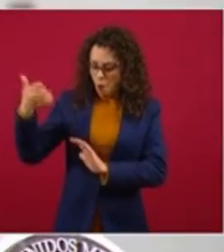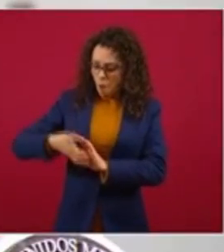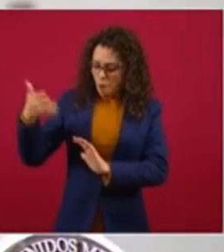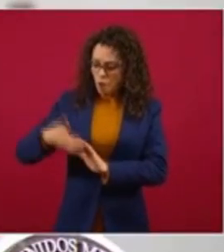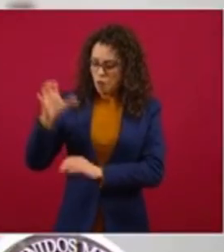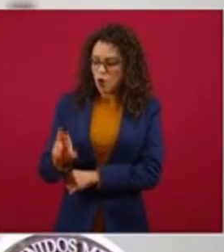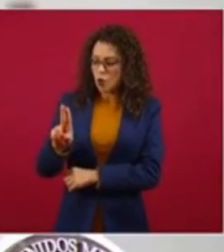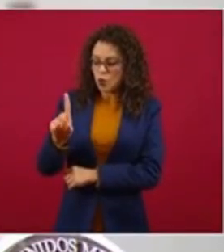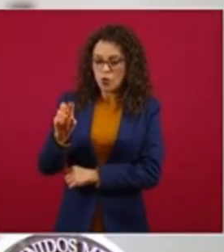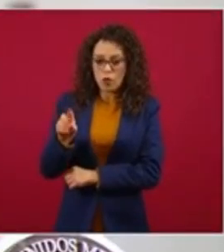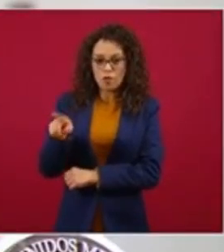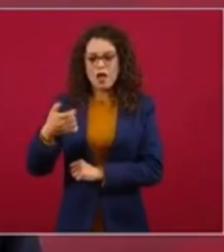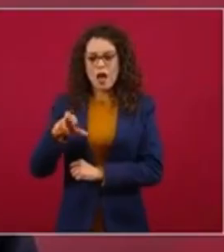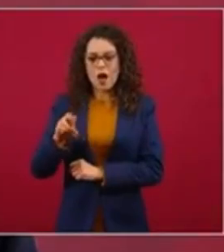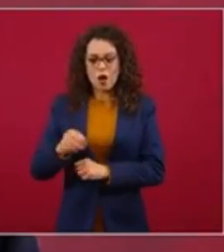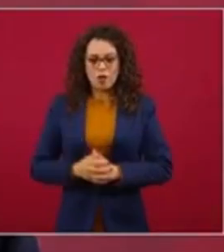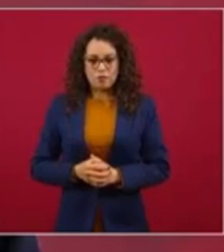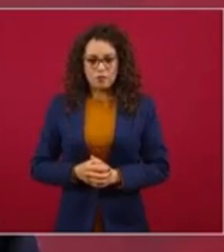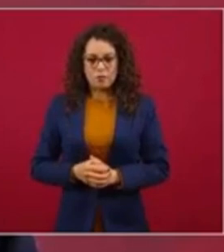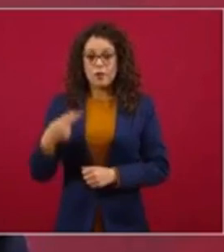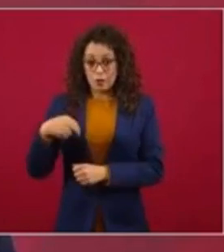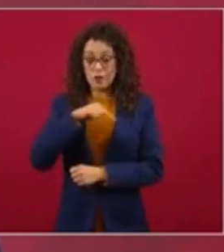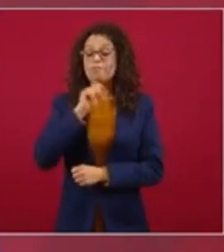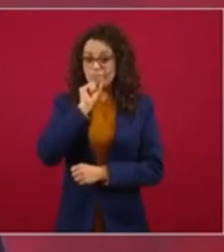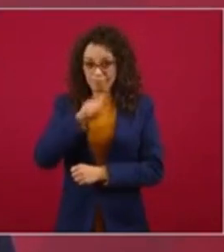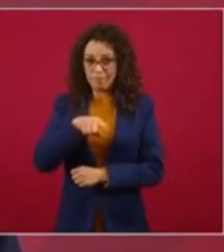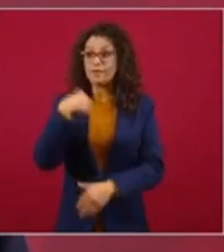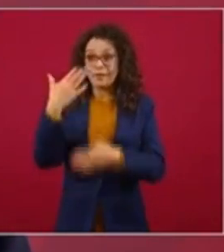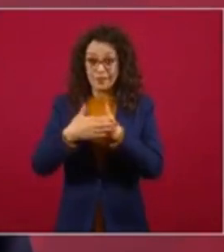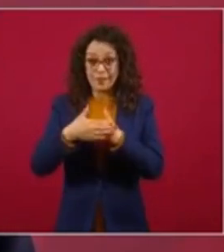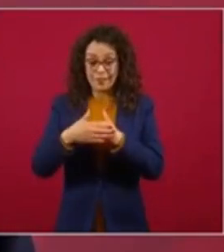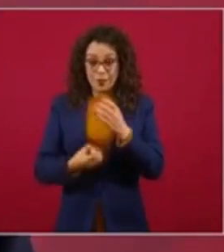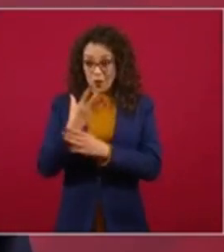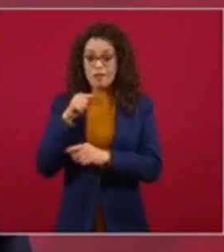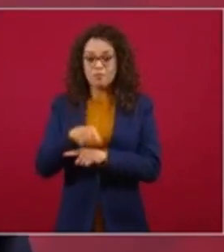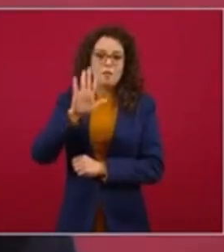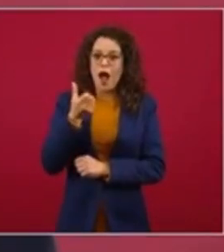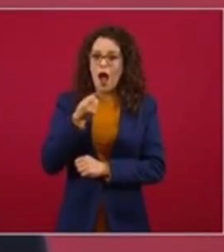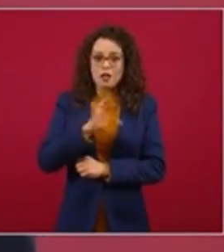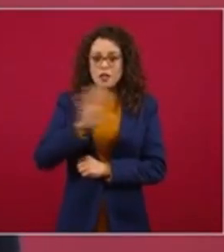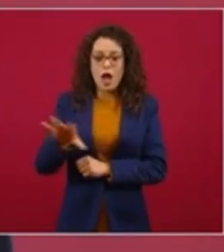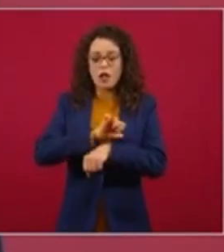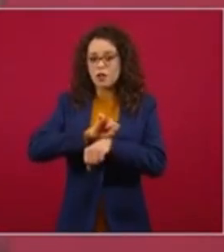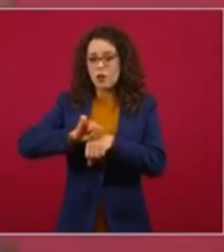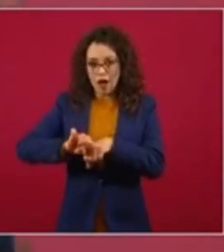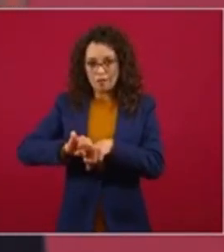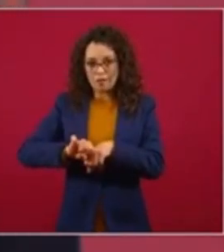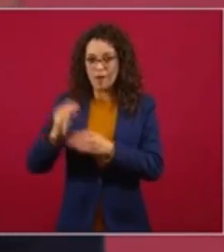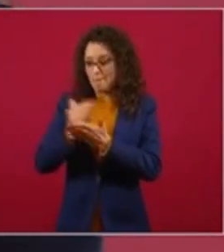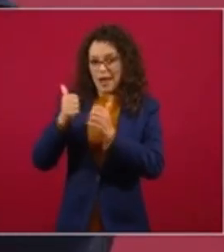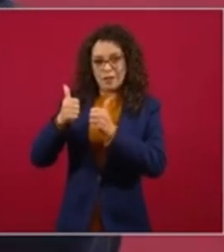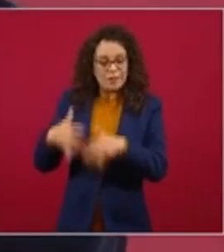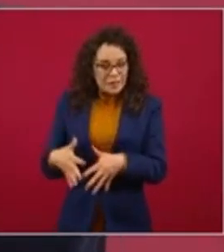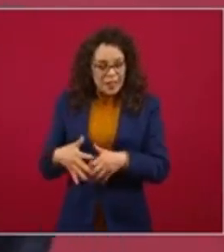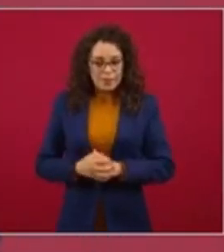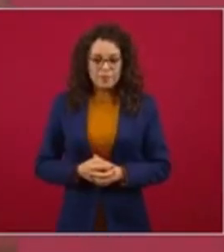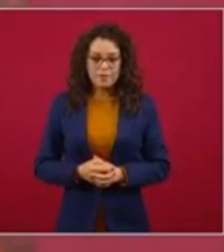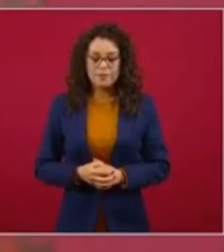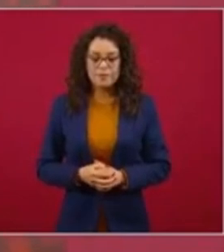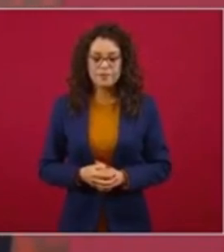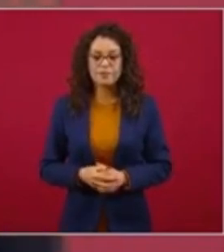un petróleo súper ligero. Nosotros vamos a tener también ya en los nuevos campos de ese petróleo. Hay unas plantas nuevas, modulares,